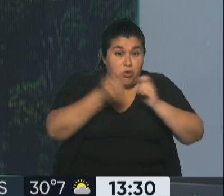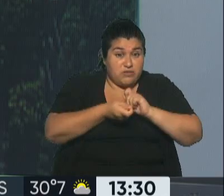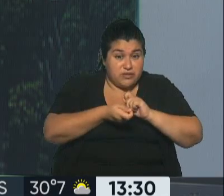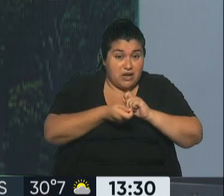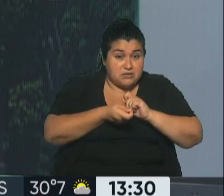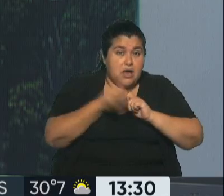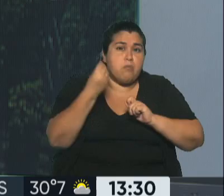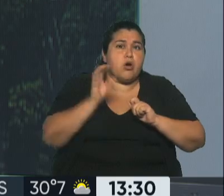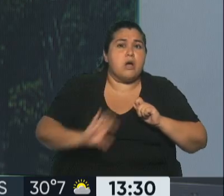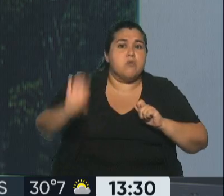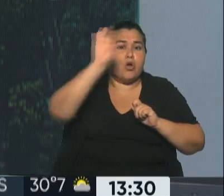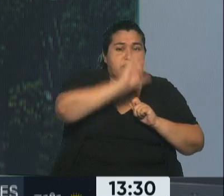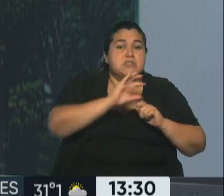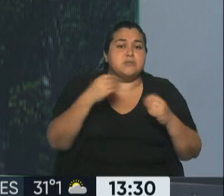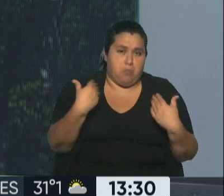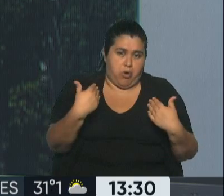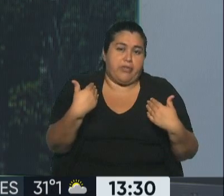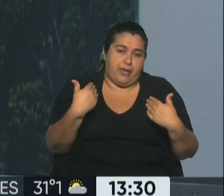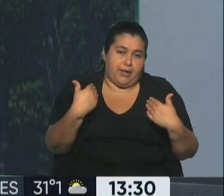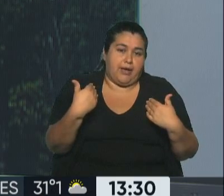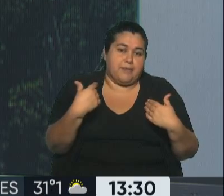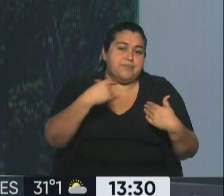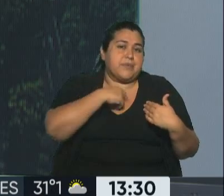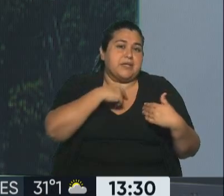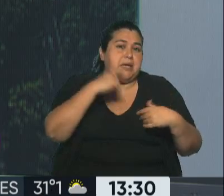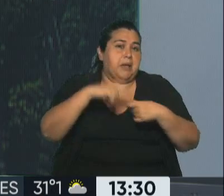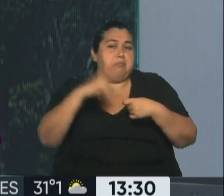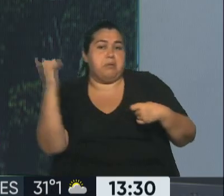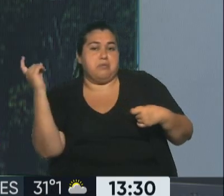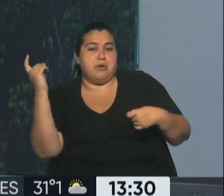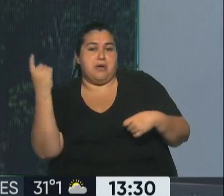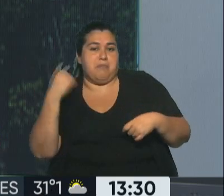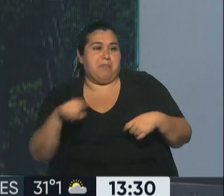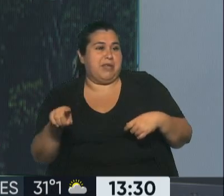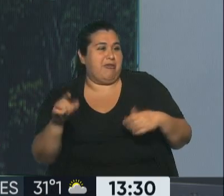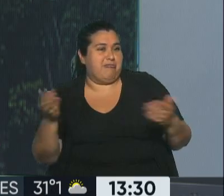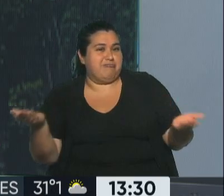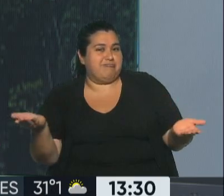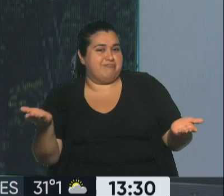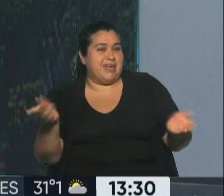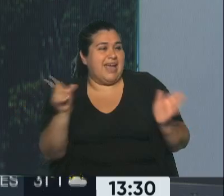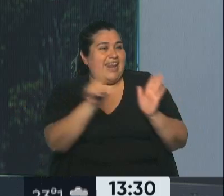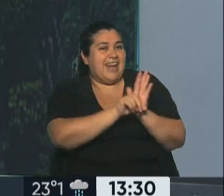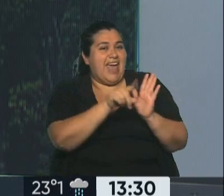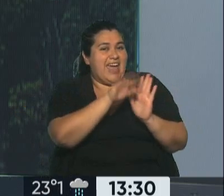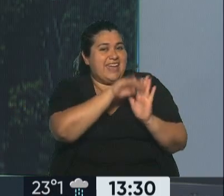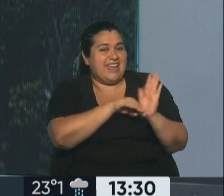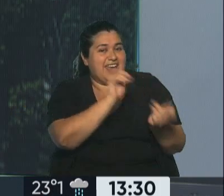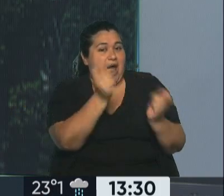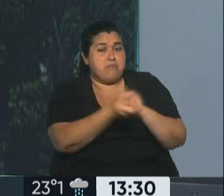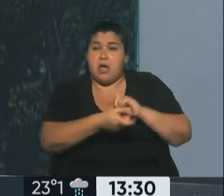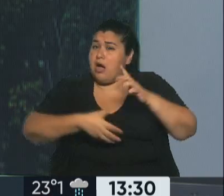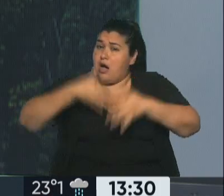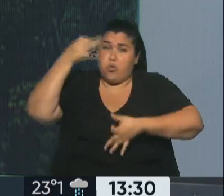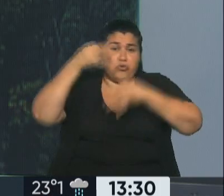porque las provincias, alguna provincia podría querer retirarse de la coparticipación, pero estaría cambiando la ley de coparticipación y la corte ya ha dicho,